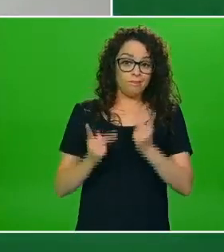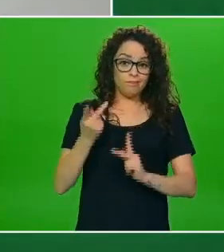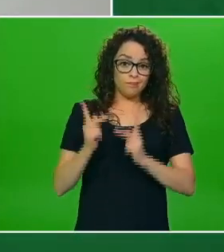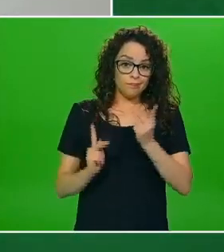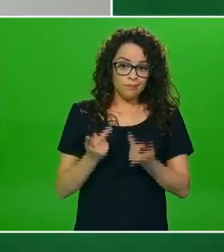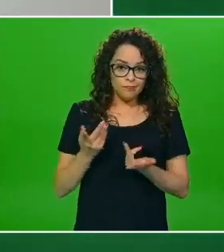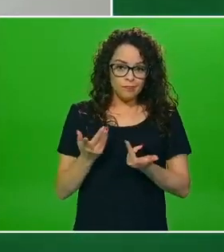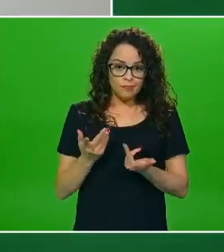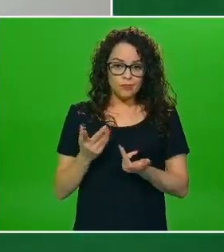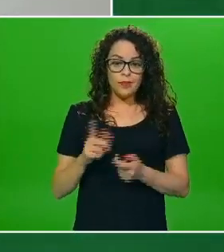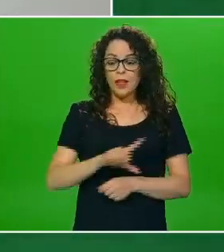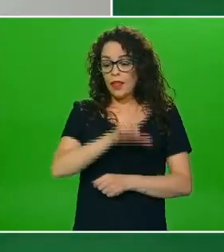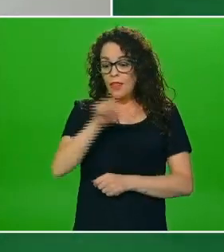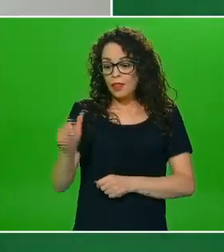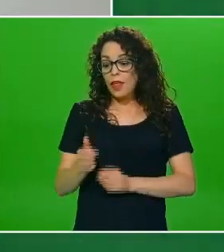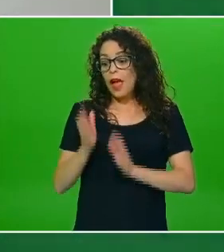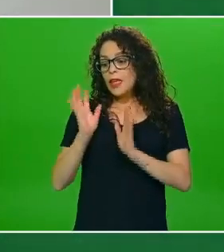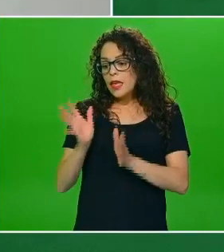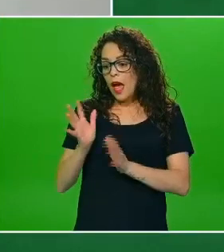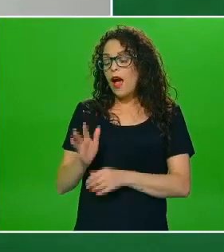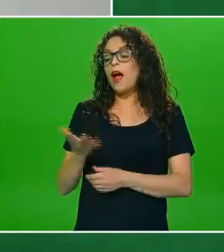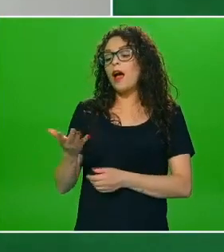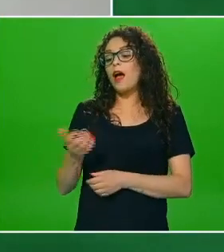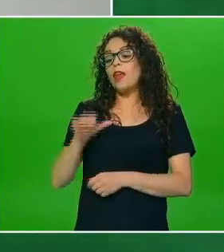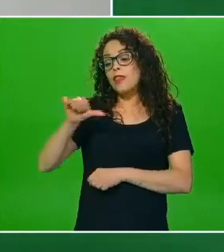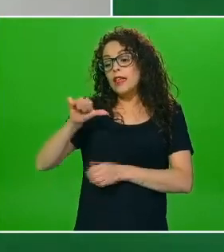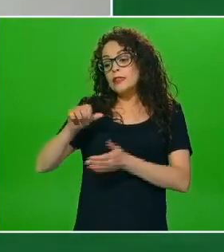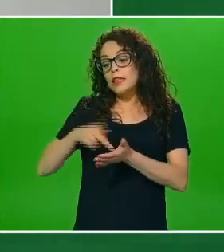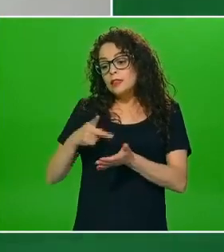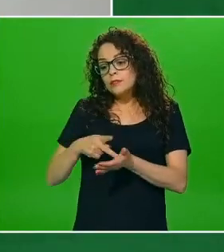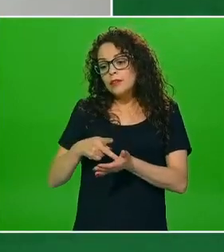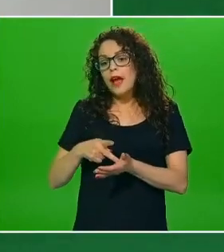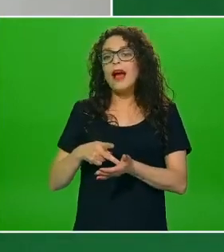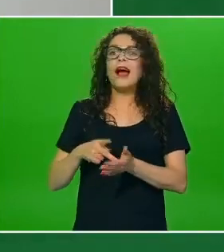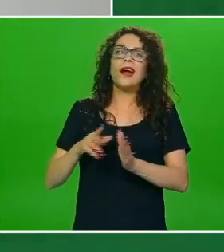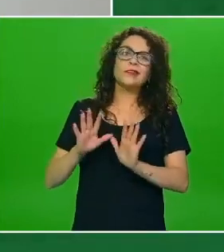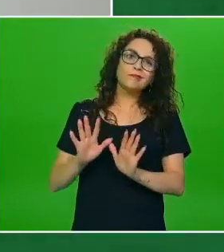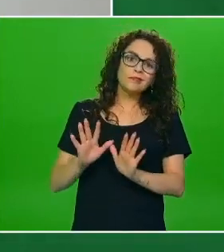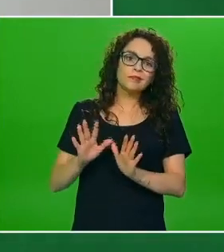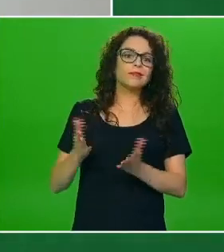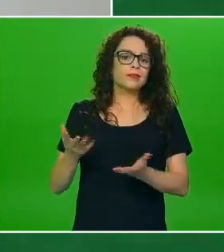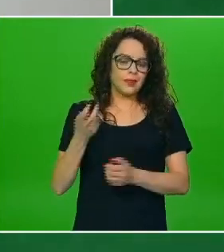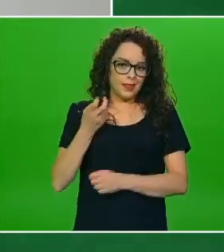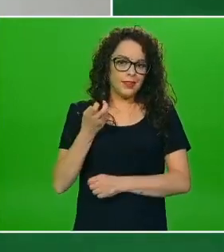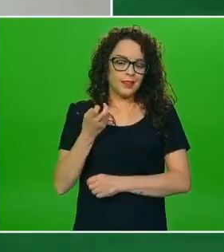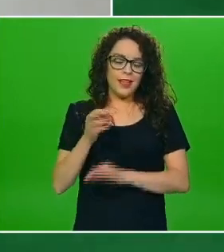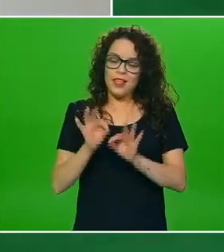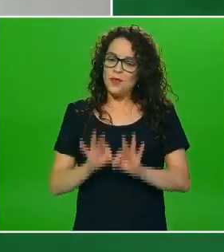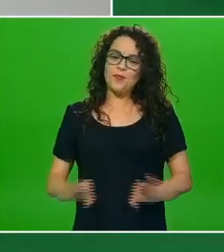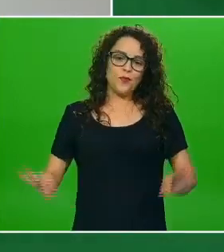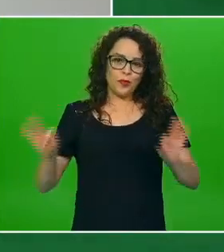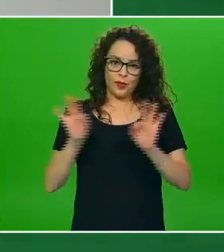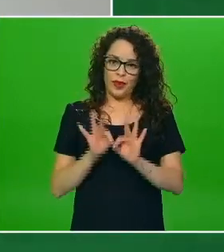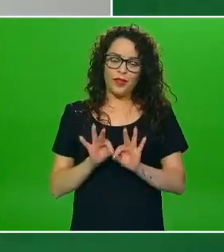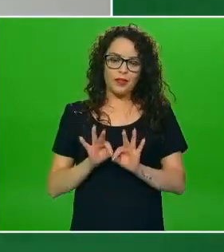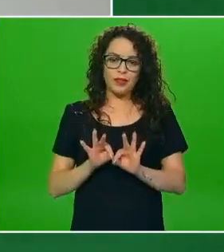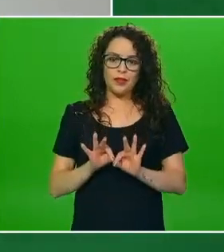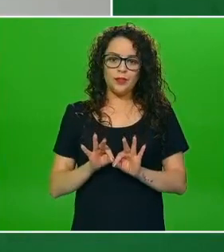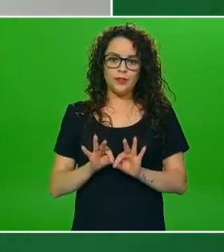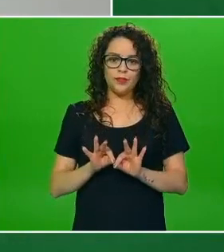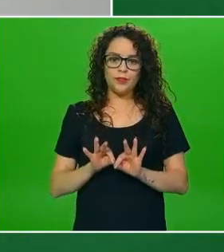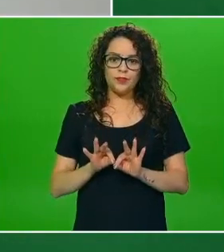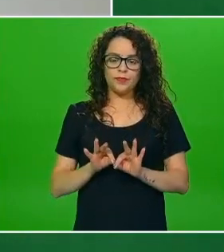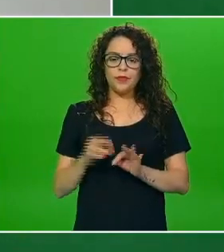número 16 pues ya podemos decir que no le va a gustar pero también es importante hacer